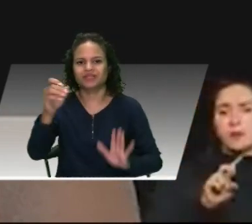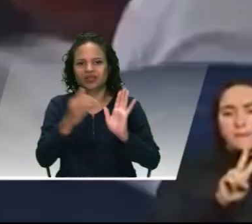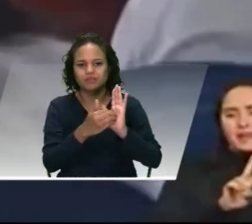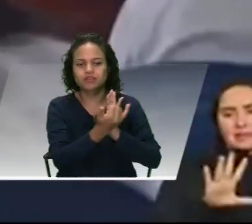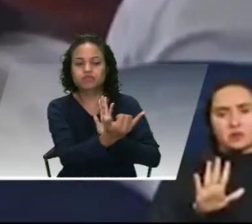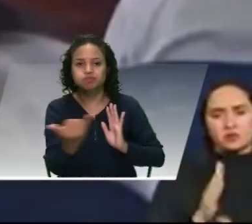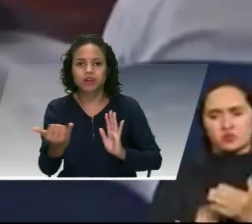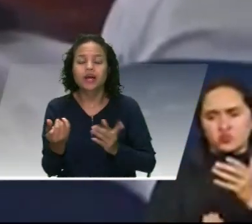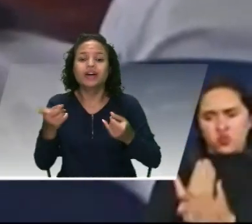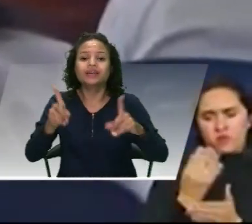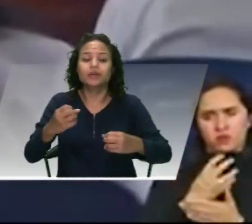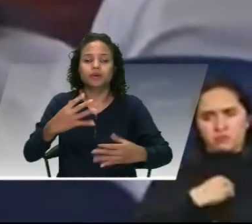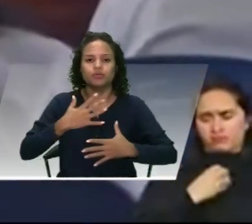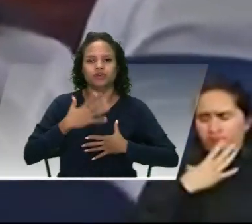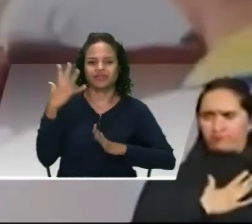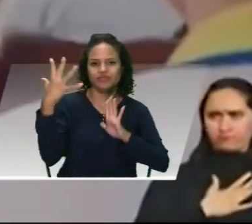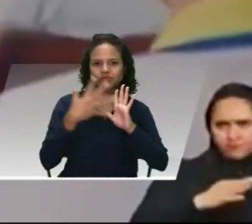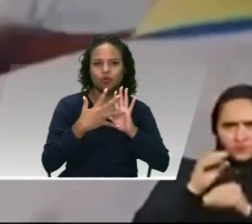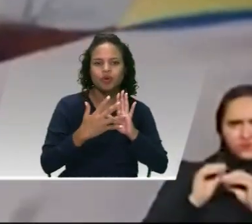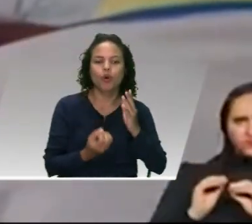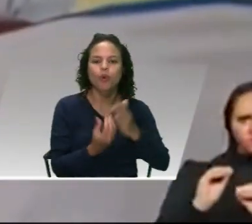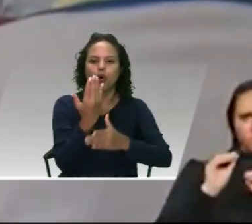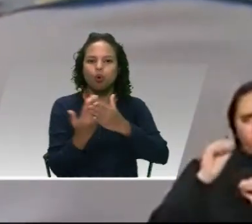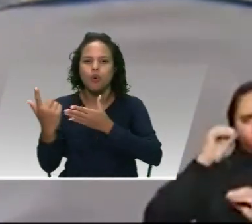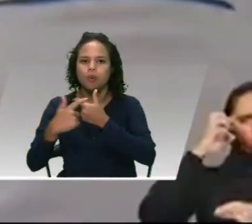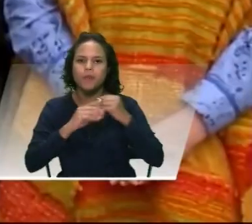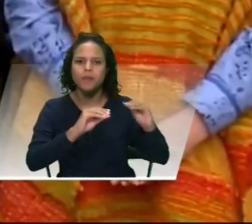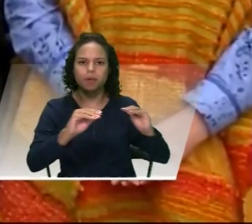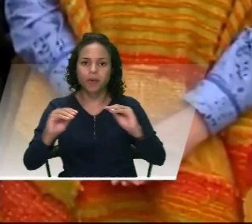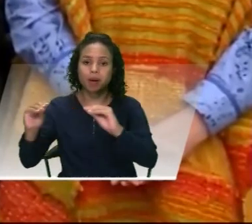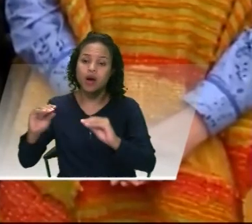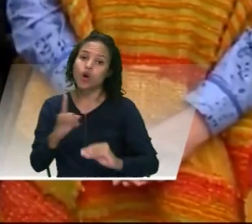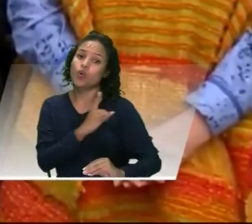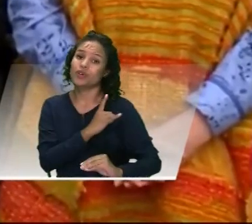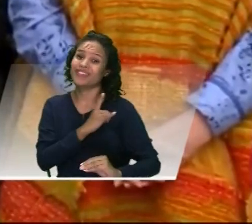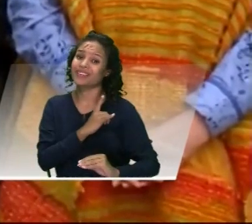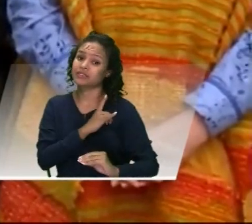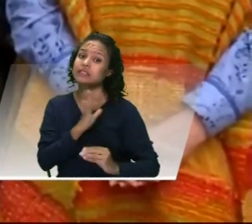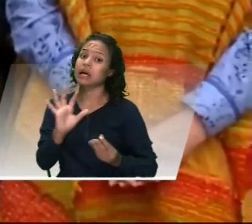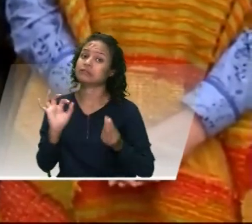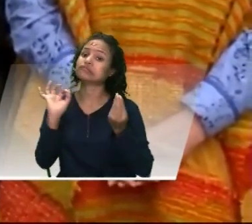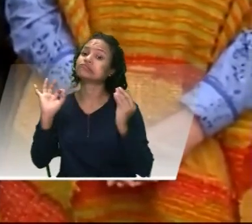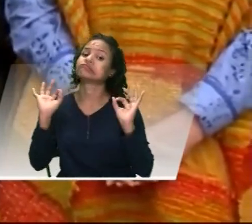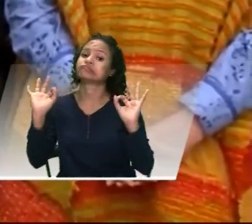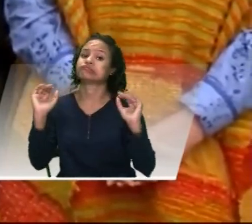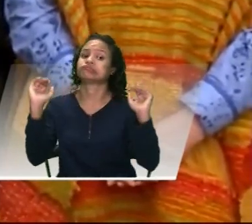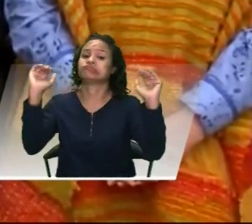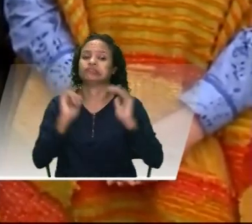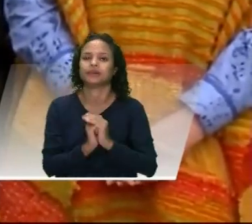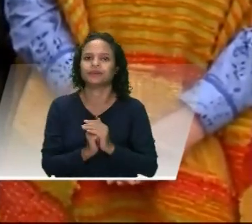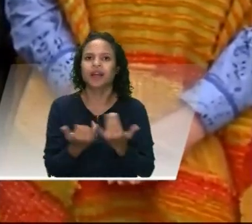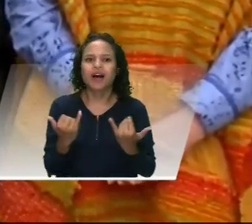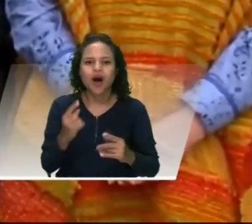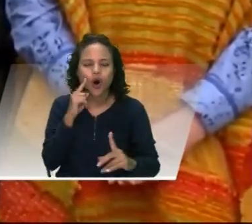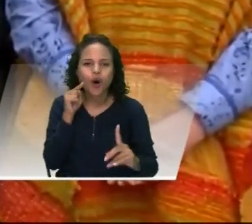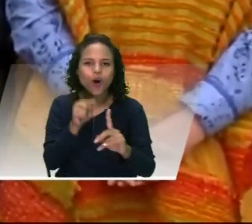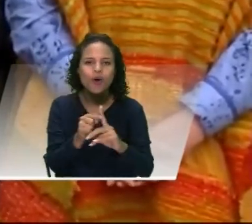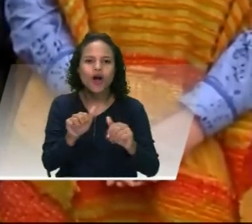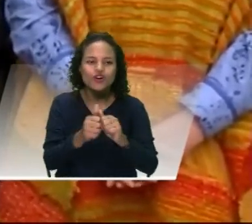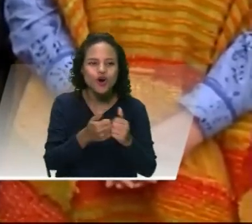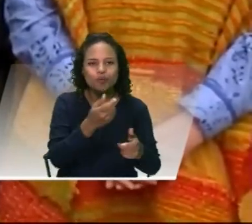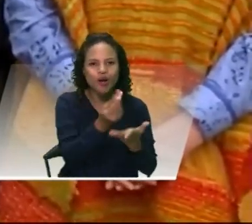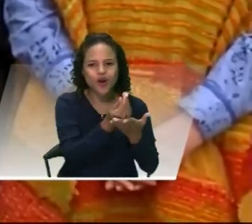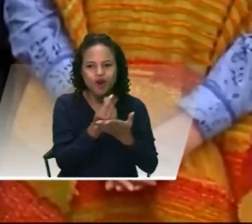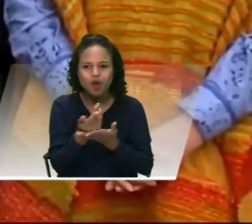oportunidades de formación en universidades de alta calidad. Finalmente reconocen como logro el restablecimiento de las relaciones económicas y